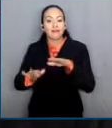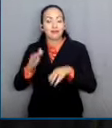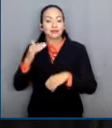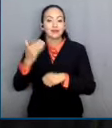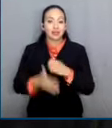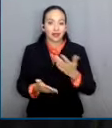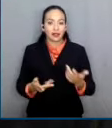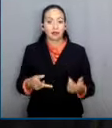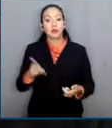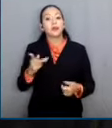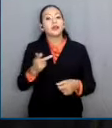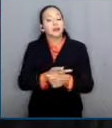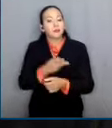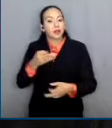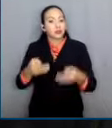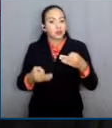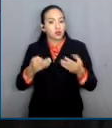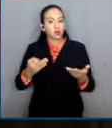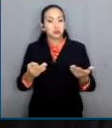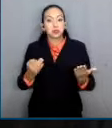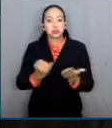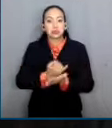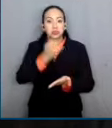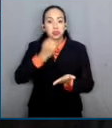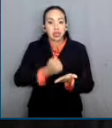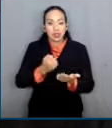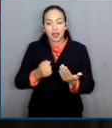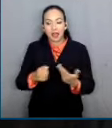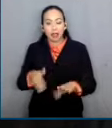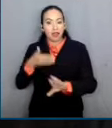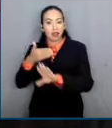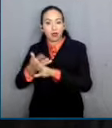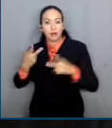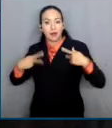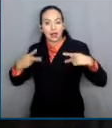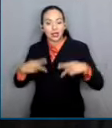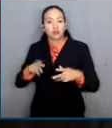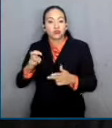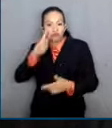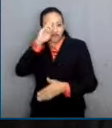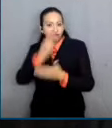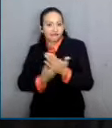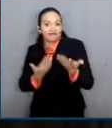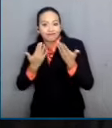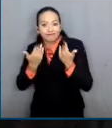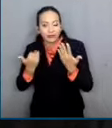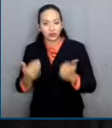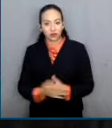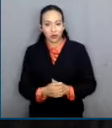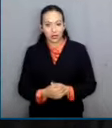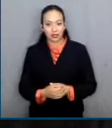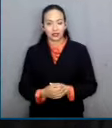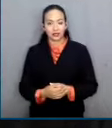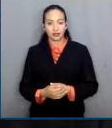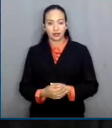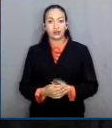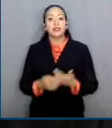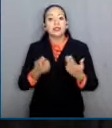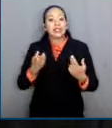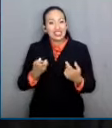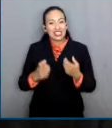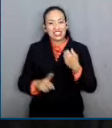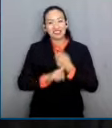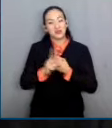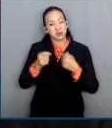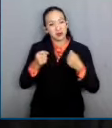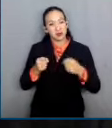Nunca va haber sentencias penales que limiten los derechos políticos de los violentadores. Esa es la gravedad. Para el canal del